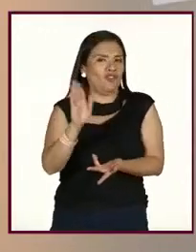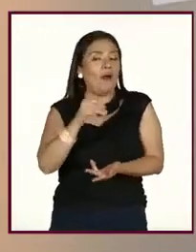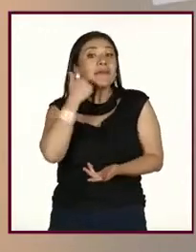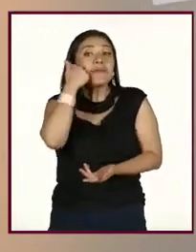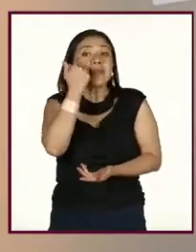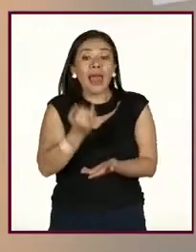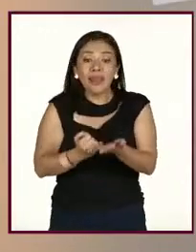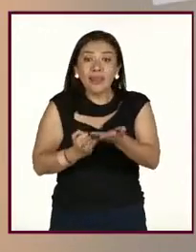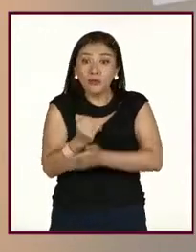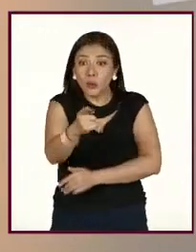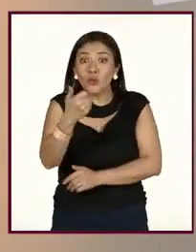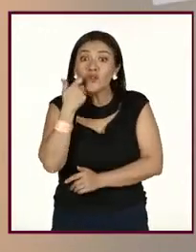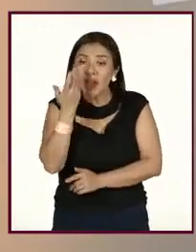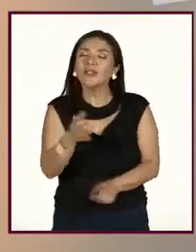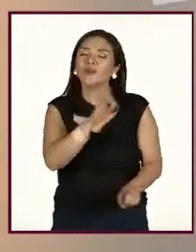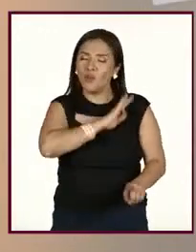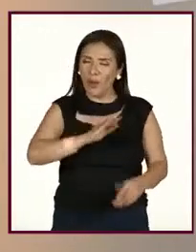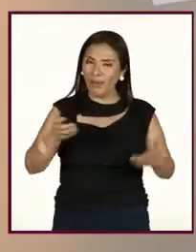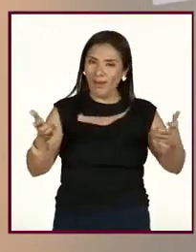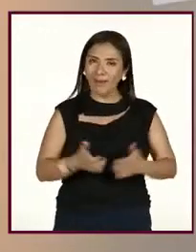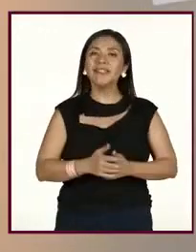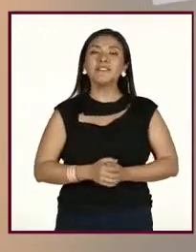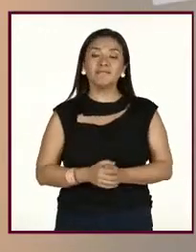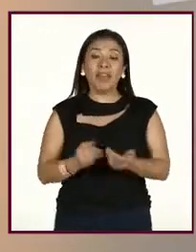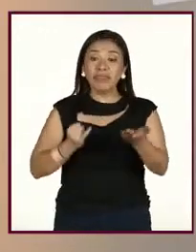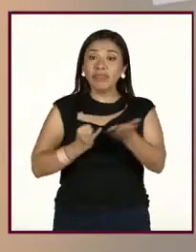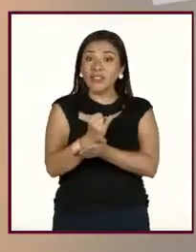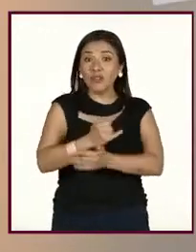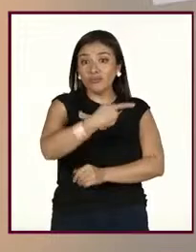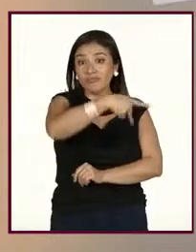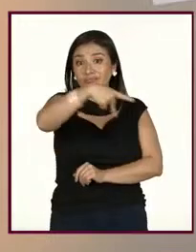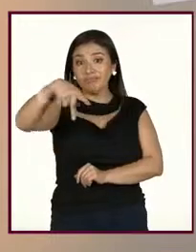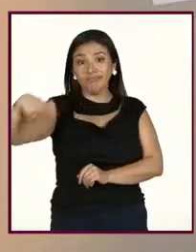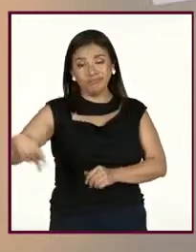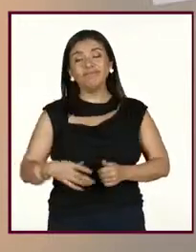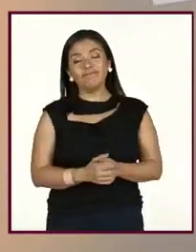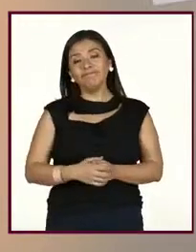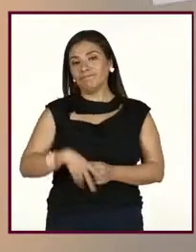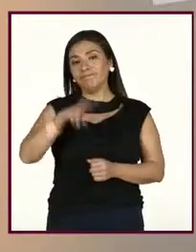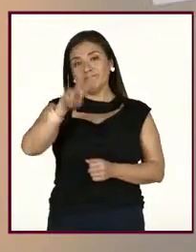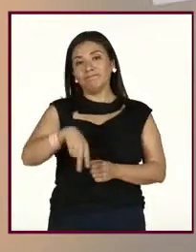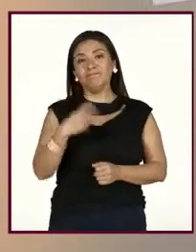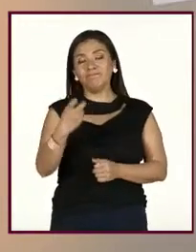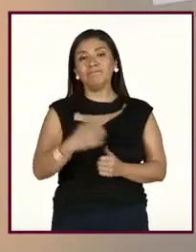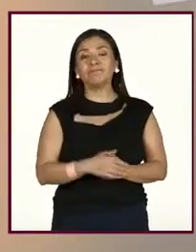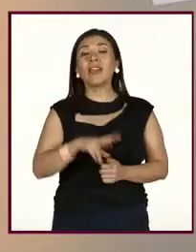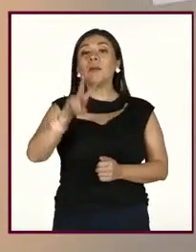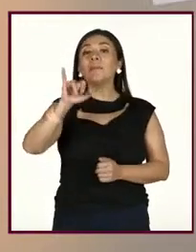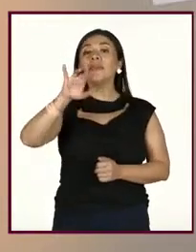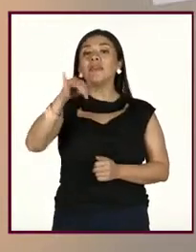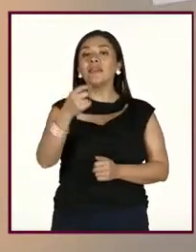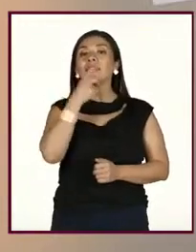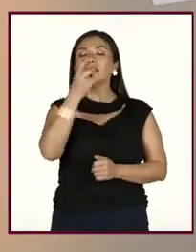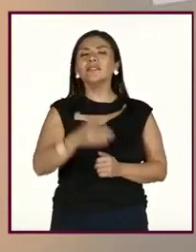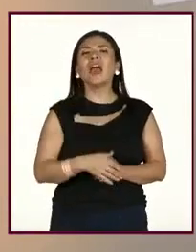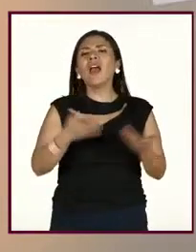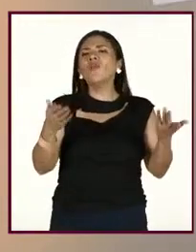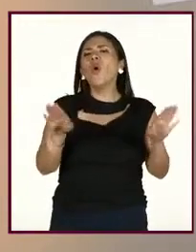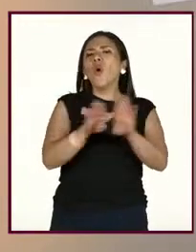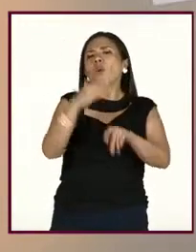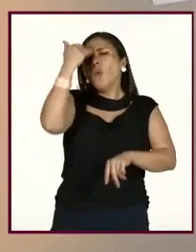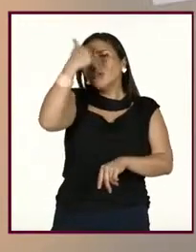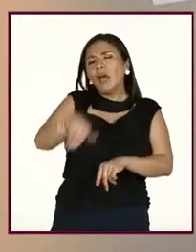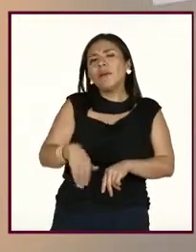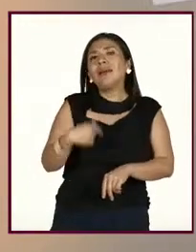es poder. La decisión es nuestra, ¿no, maestra? Claro, sí. Y Viridiana Arbizu, ¿cómo saber en qué